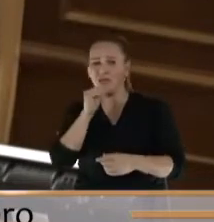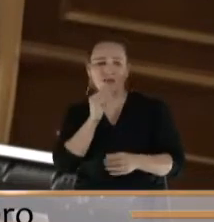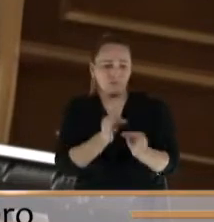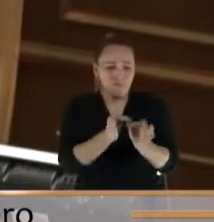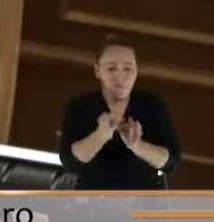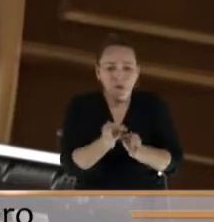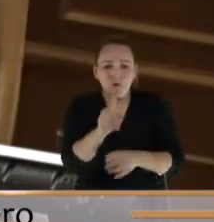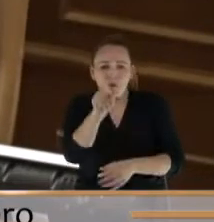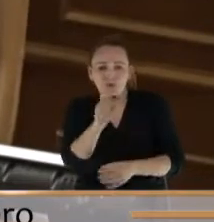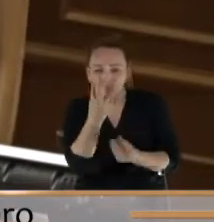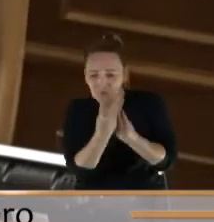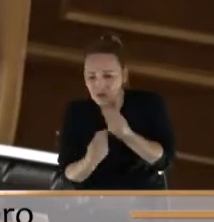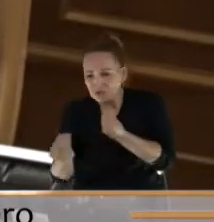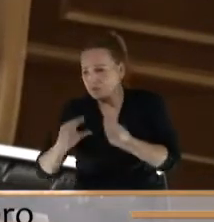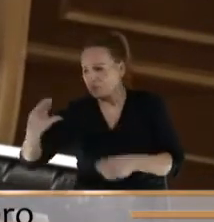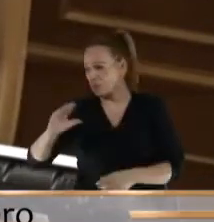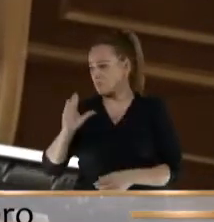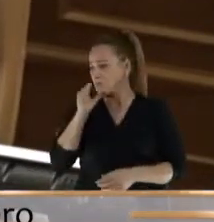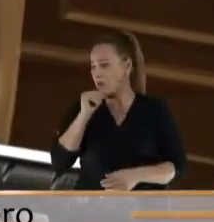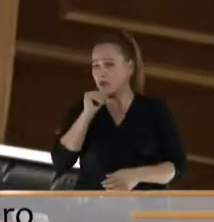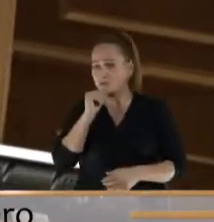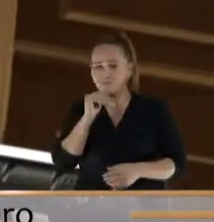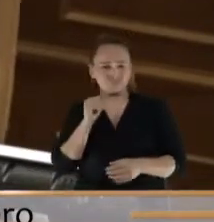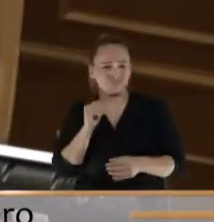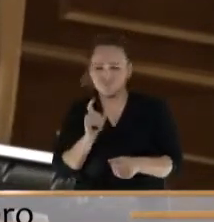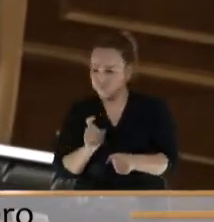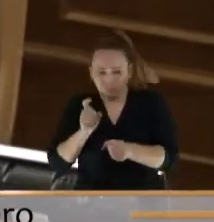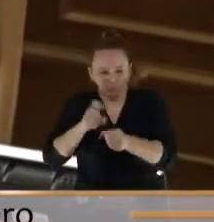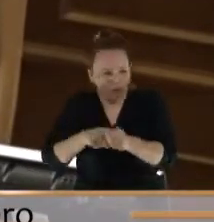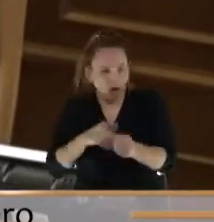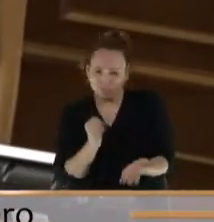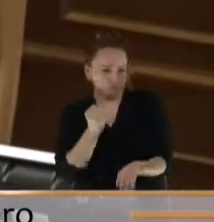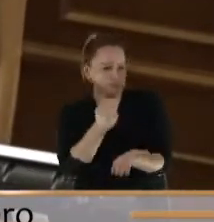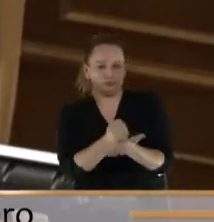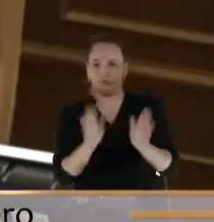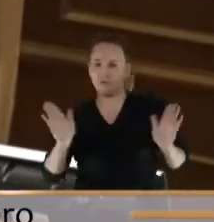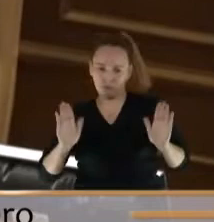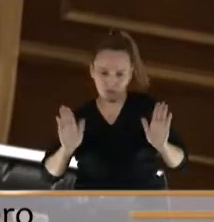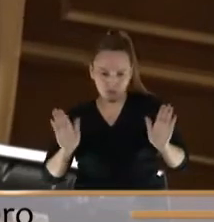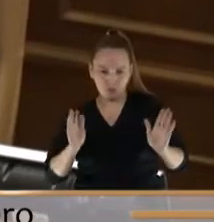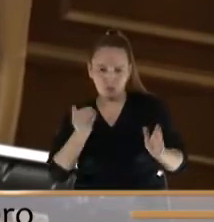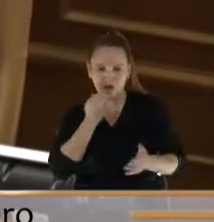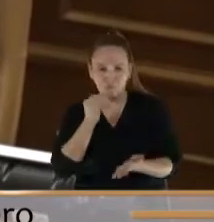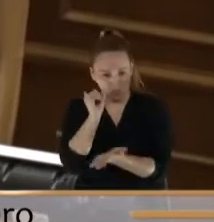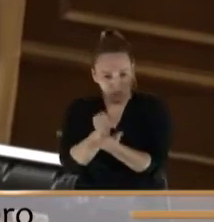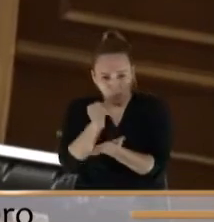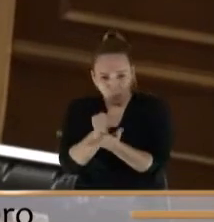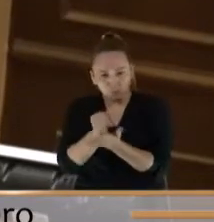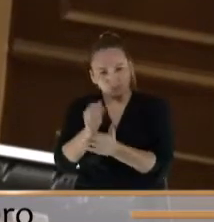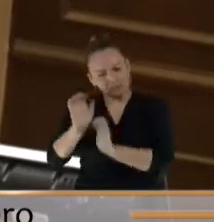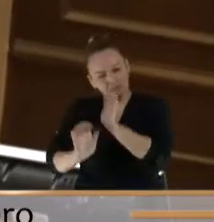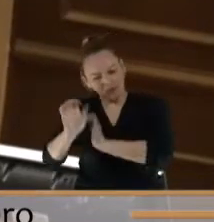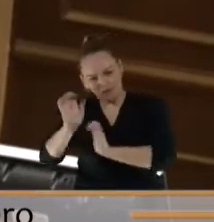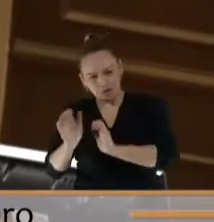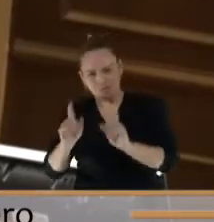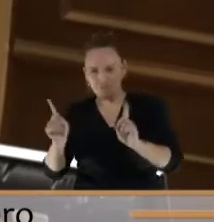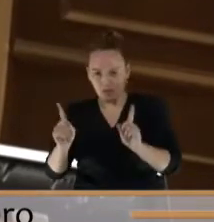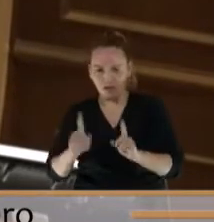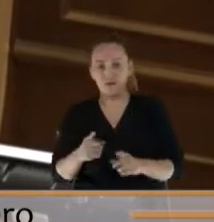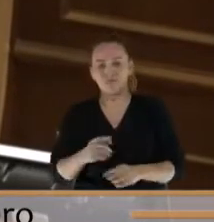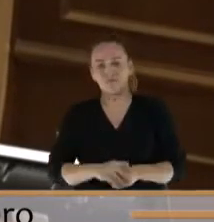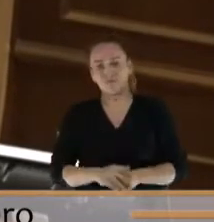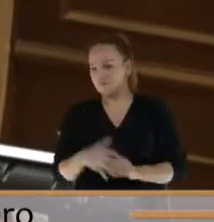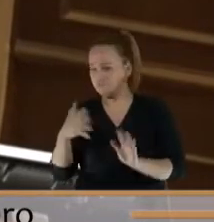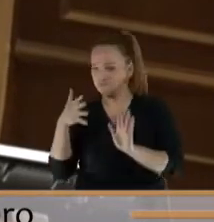sexta o séptima categoría pues que no se meta como tampoco es obligatorio meterse a las juntas de defensa civil y comparto